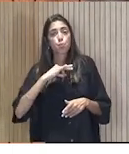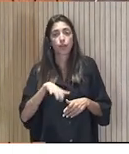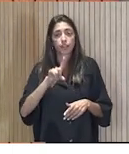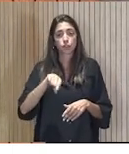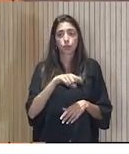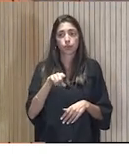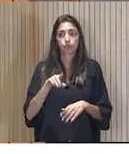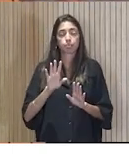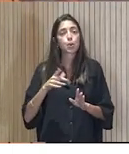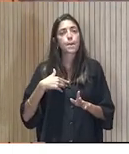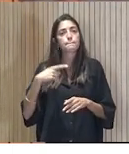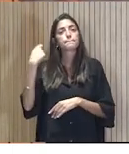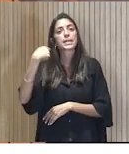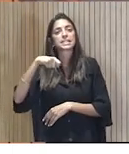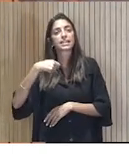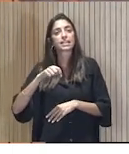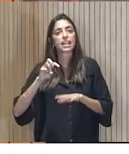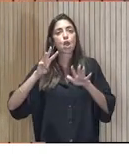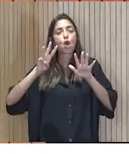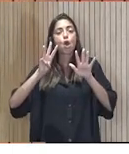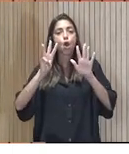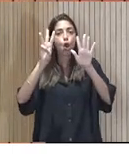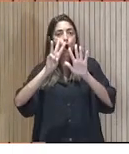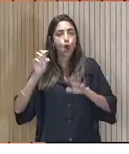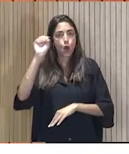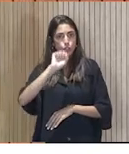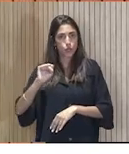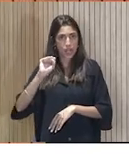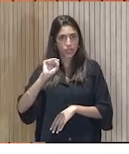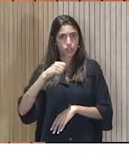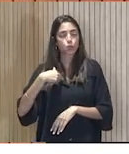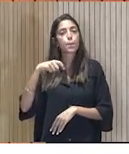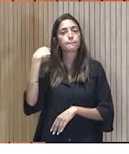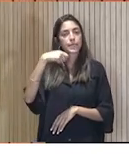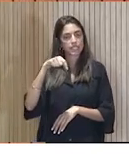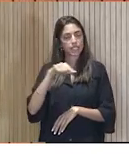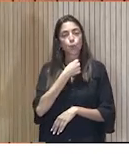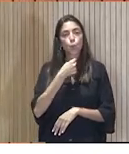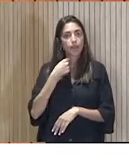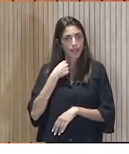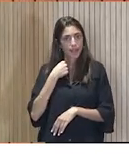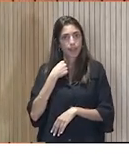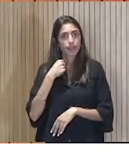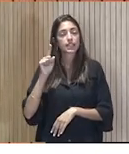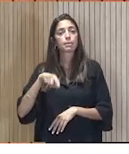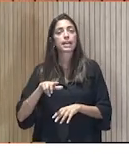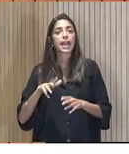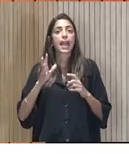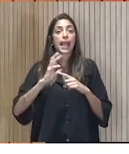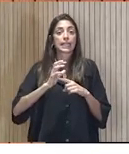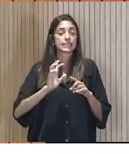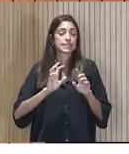¿De presidente, ocho años? De presidente he sido presidente en Guadalajara, fui presidente en Castilla-La Mancha